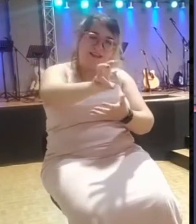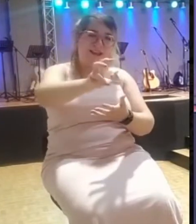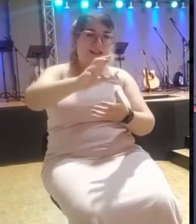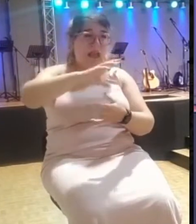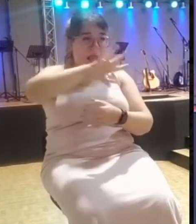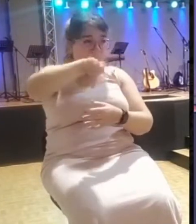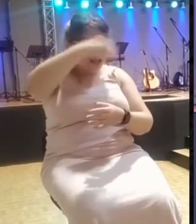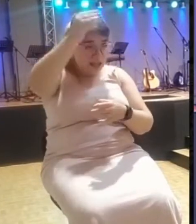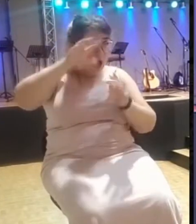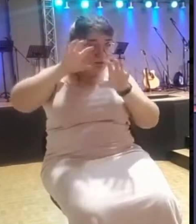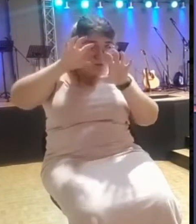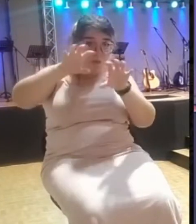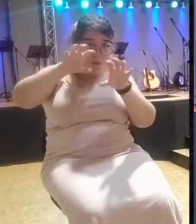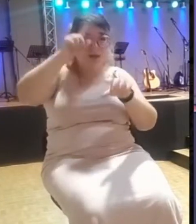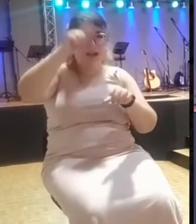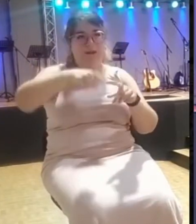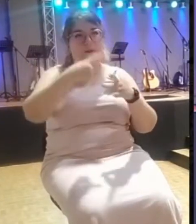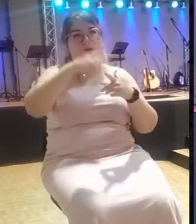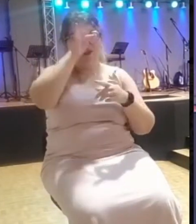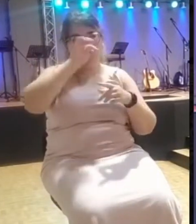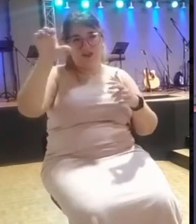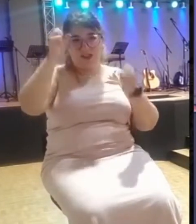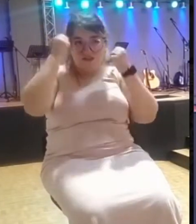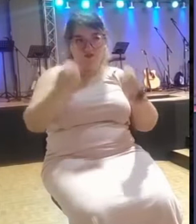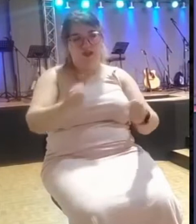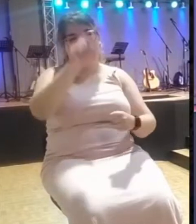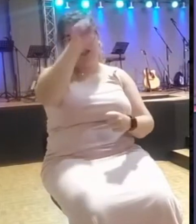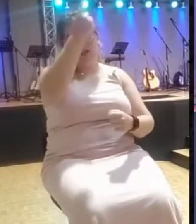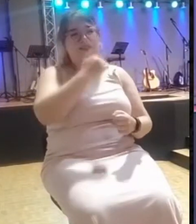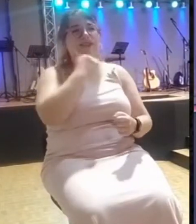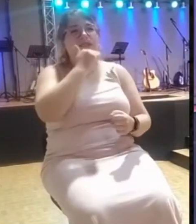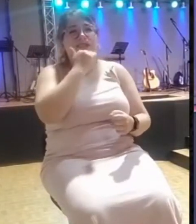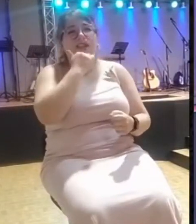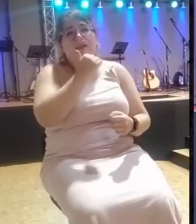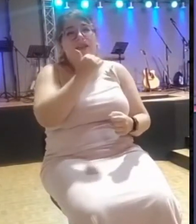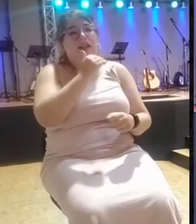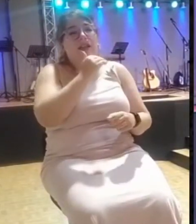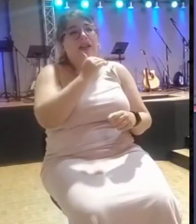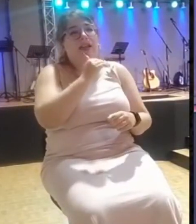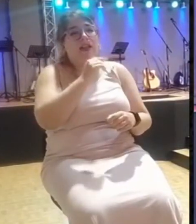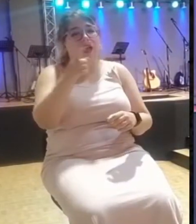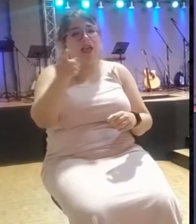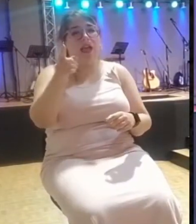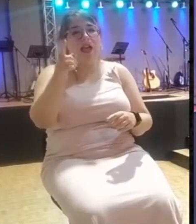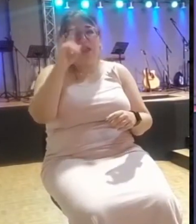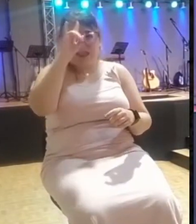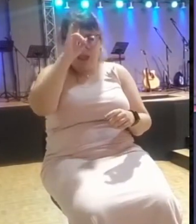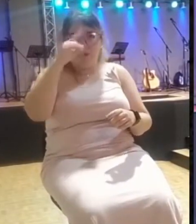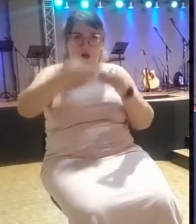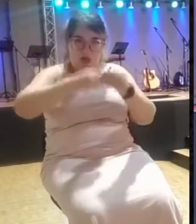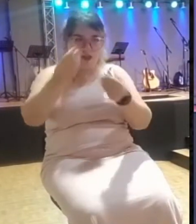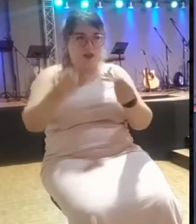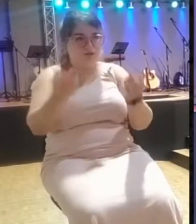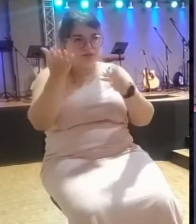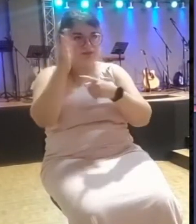Elías tenía una fe de hierro y sabía que no iba a suceder nada, aunque el diablo quería con todas sus